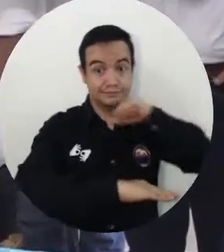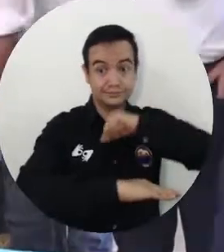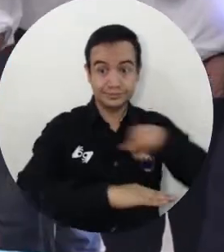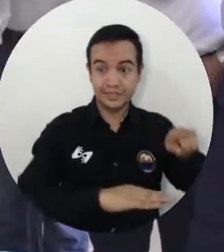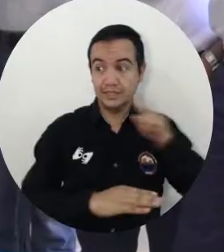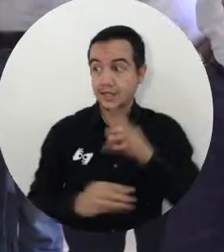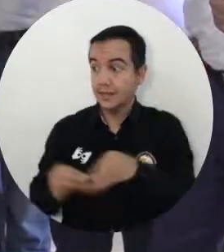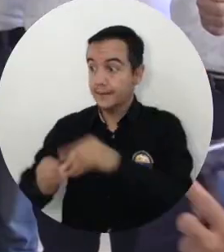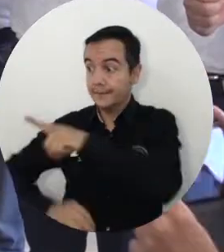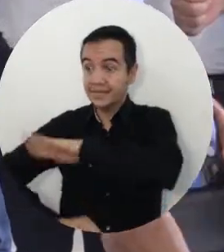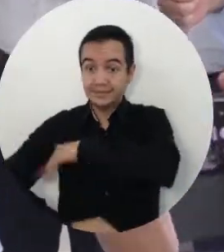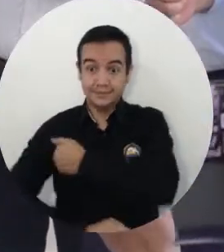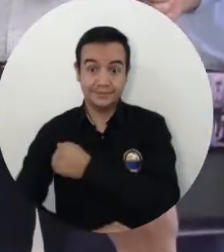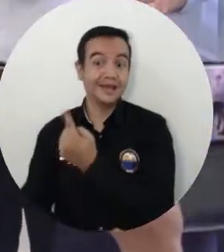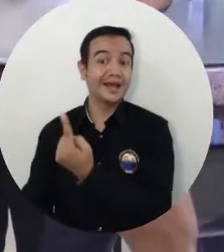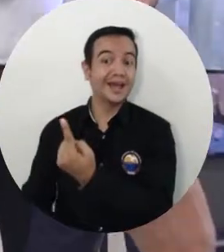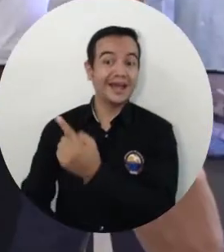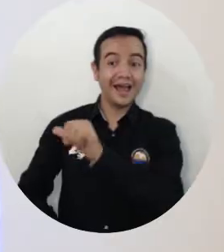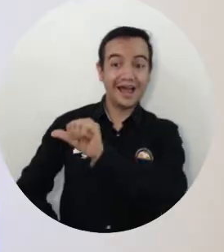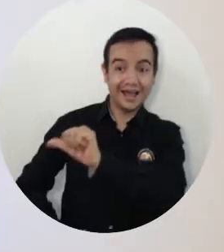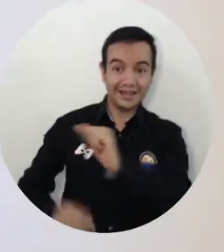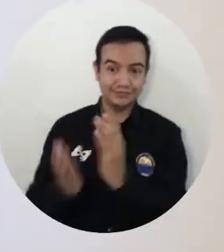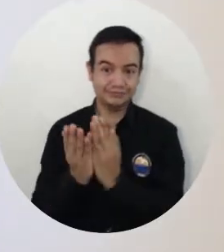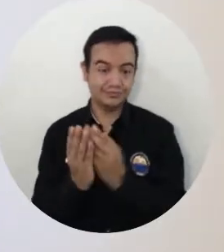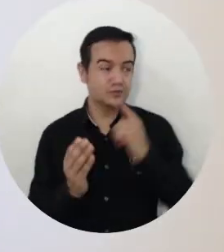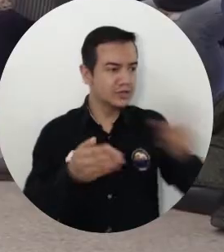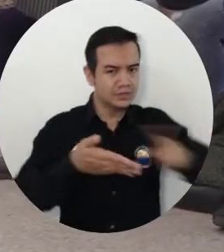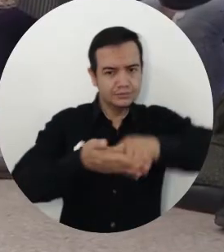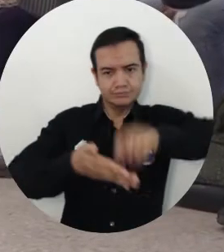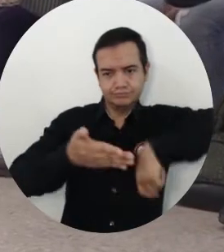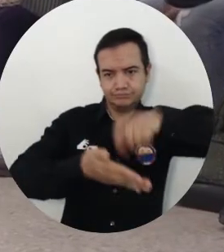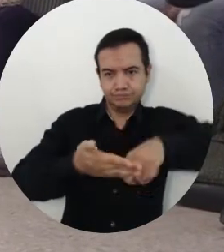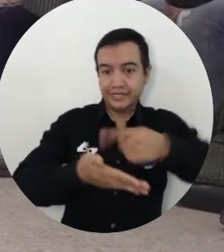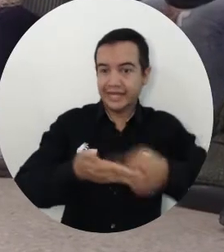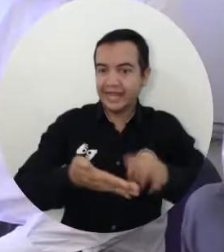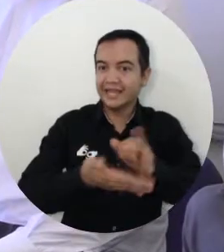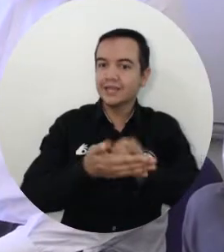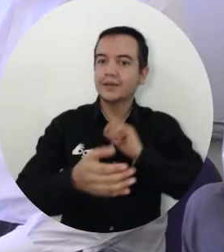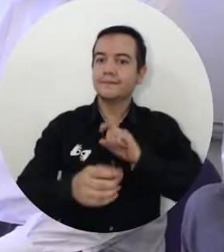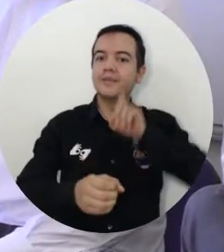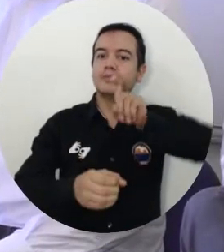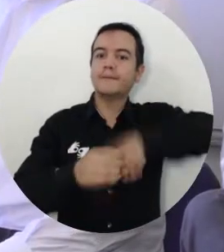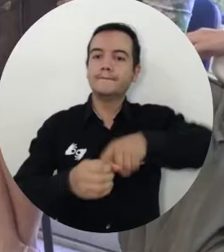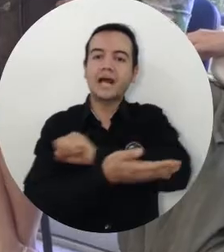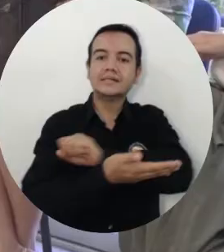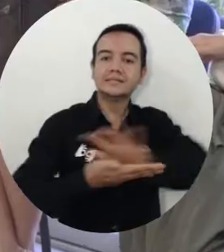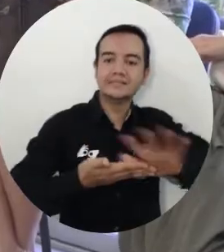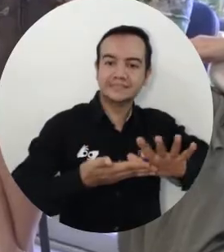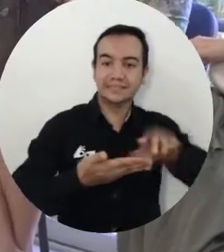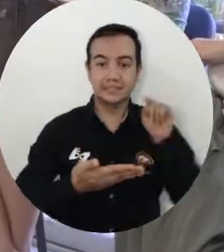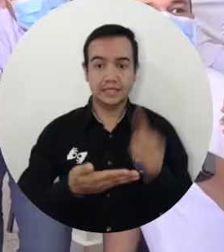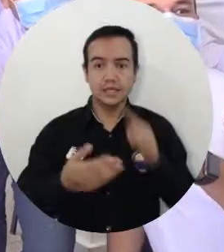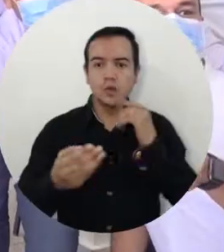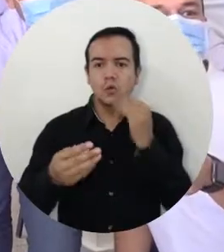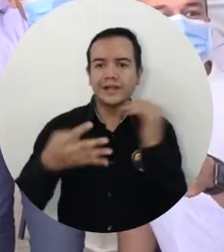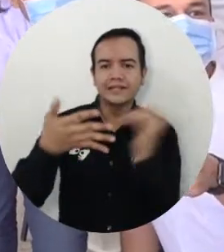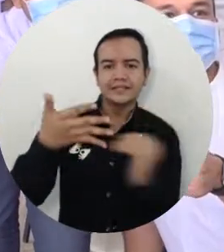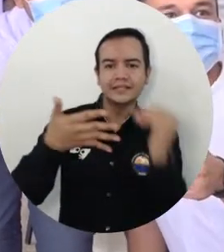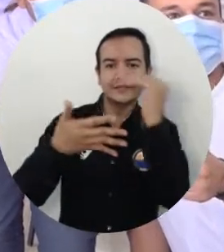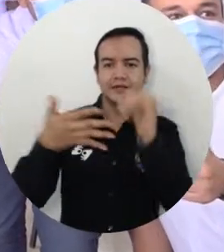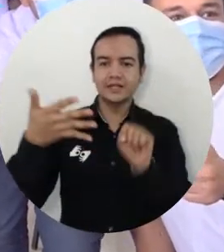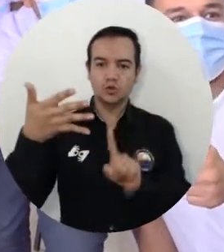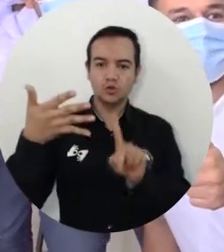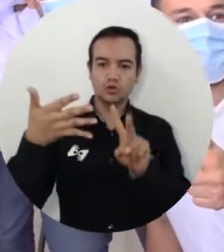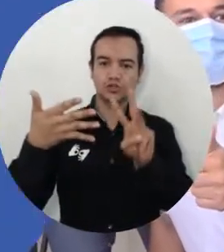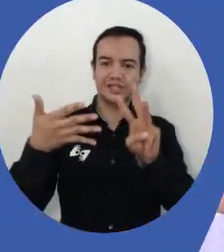acuerdo para garantizar la matrícula cero de los estudiantes de los estratos 1, 2 y 3 para el segundo semestre de 2021 y el año 2022.